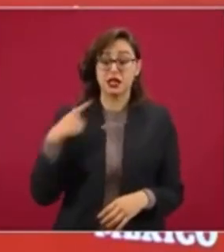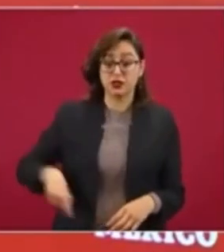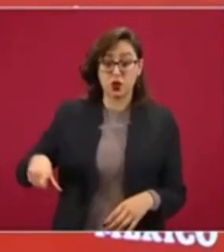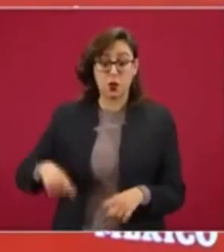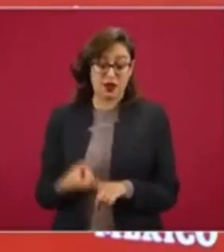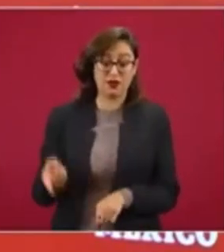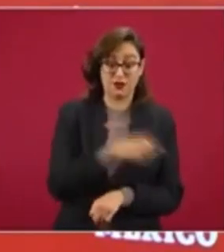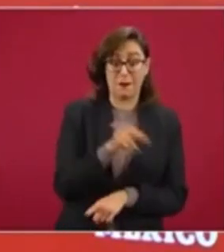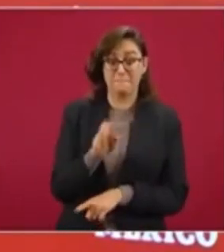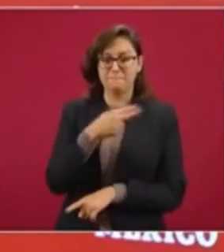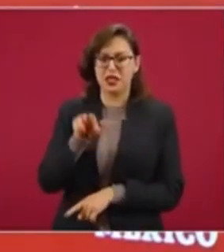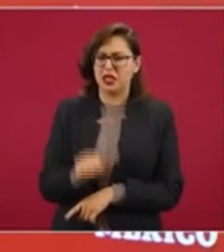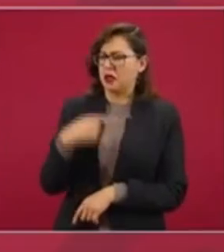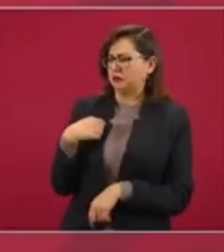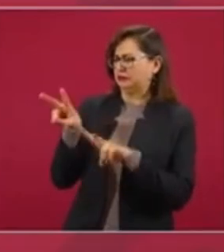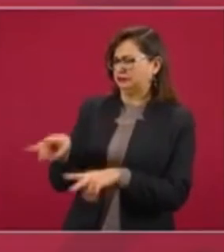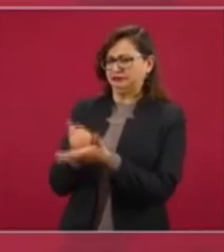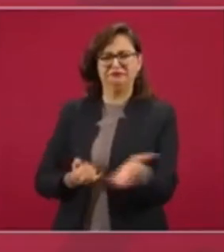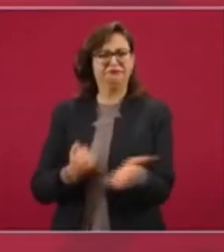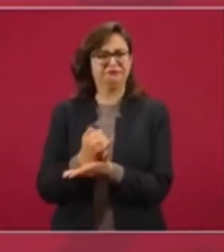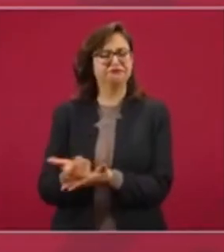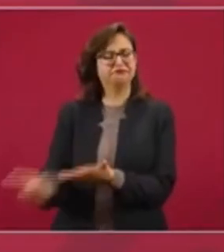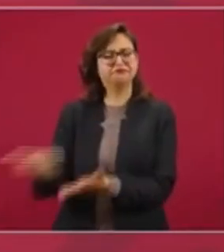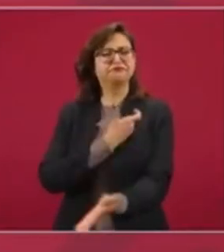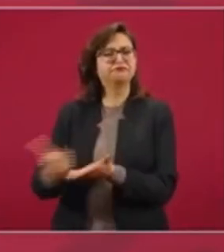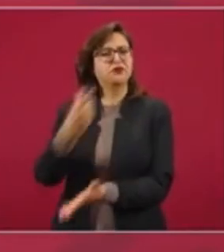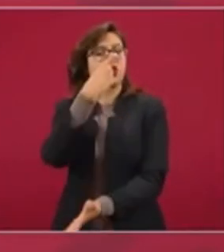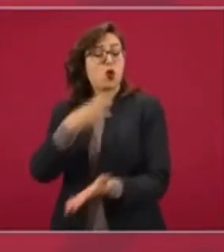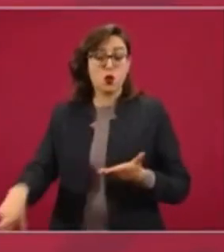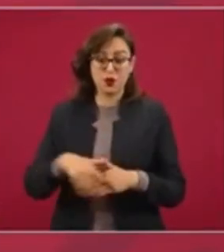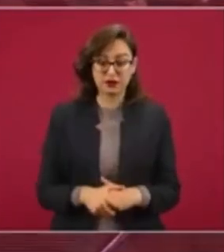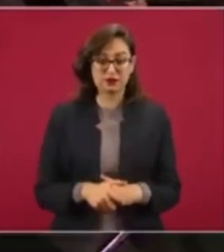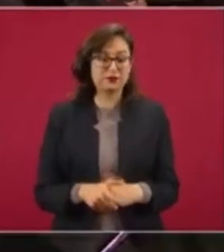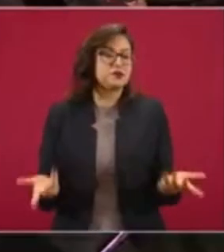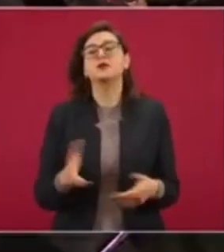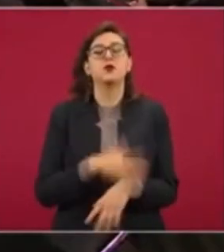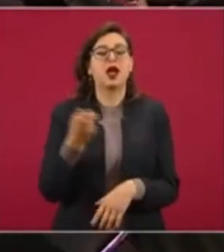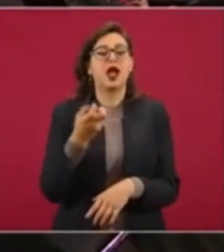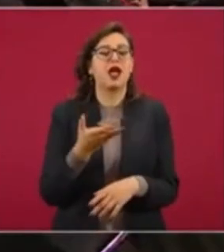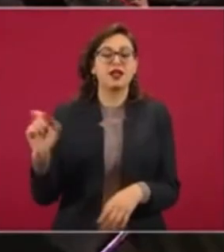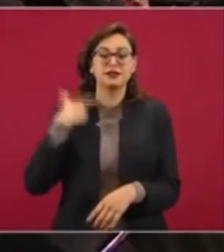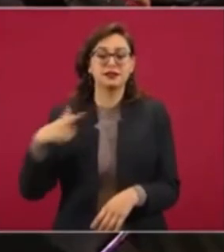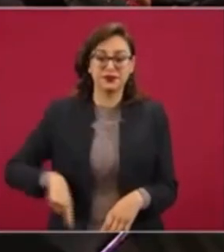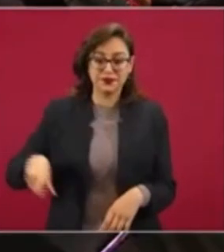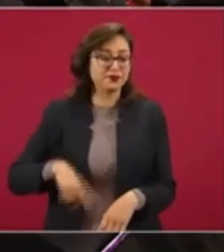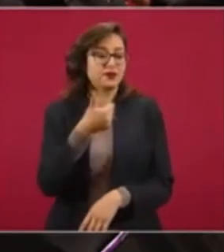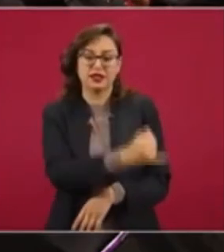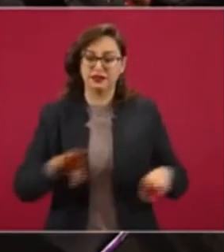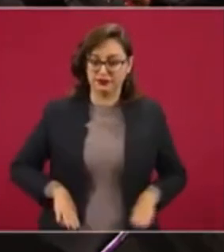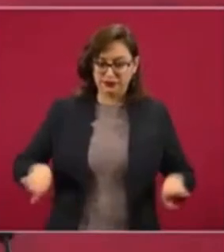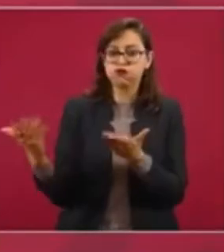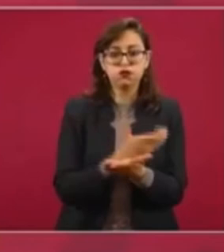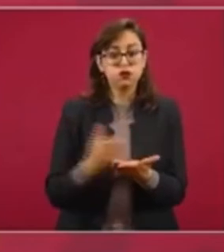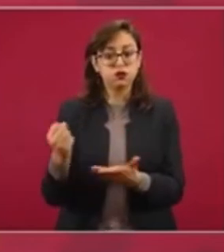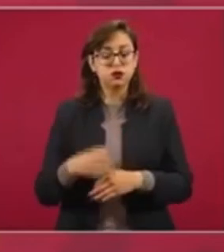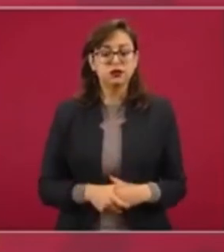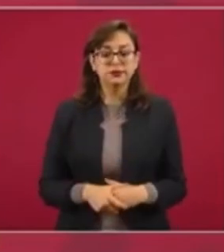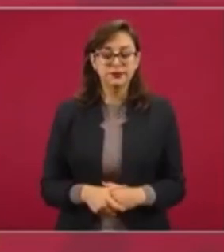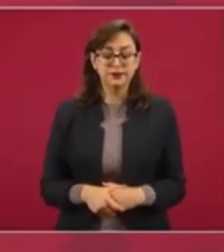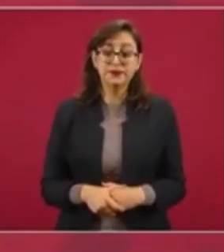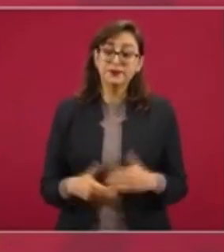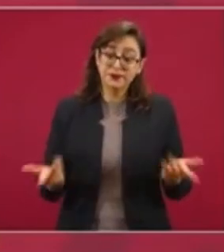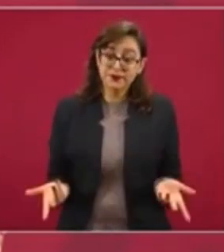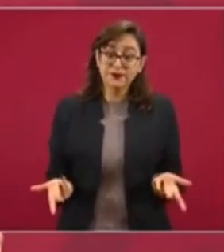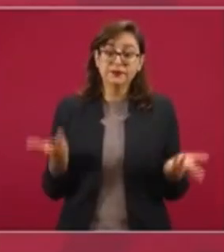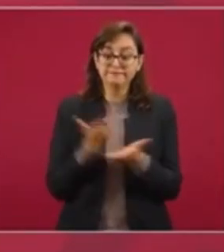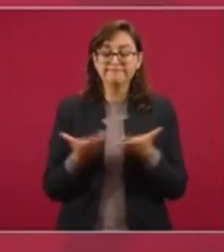Ya porque así son. Cuando les conviene, son privatizadores. También cuando les conviene, son estatistas. Ahora se